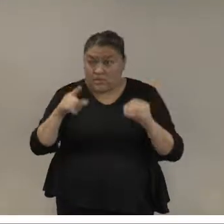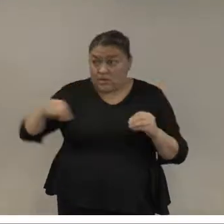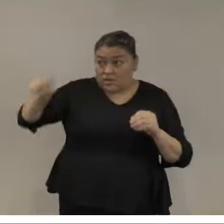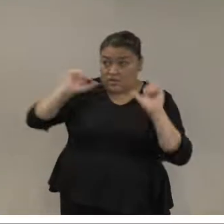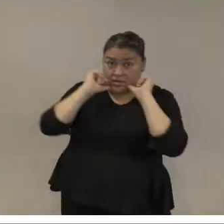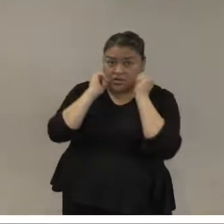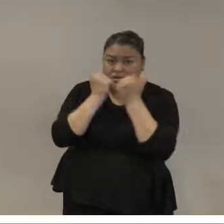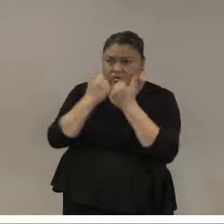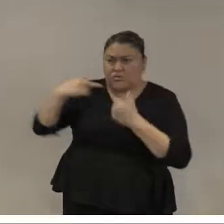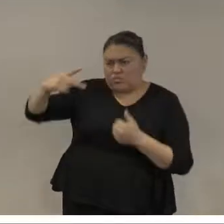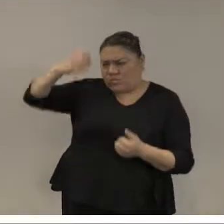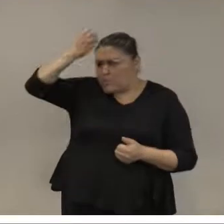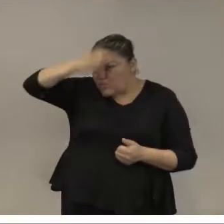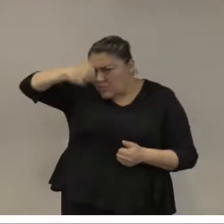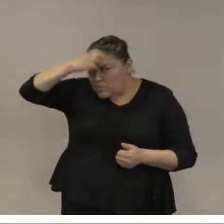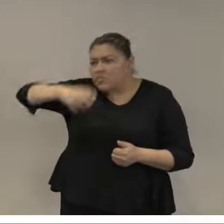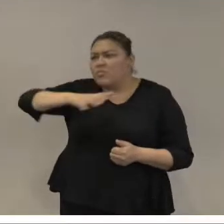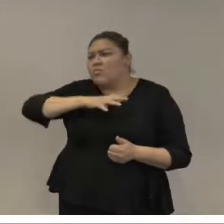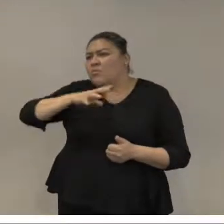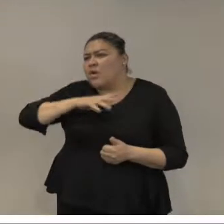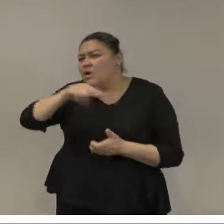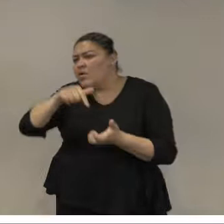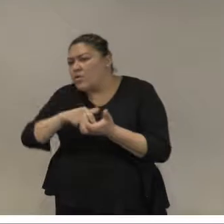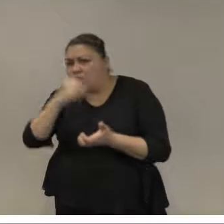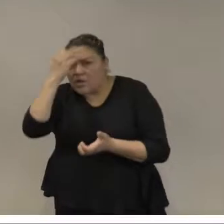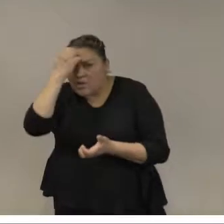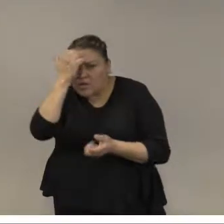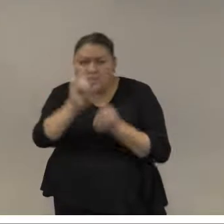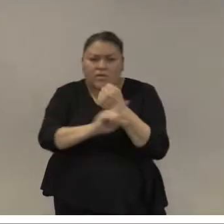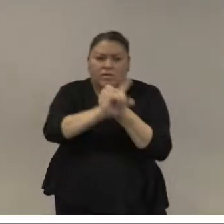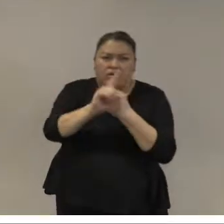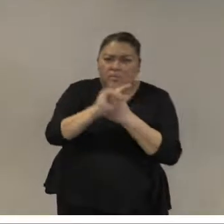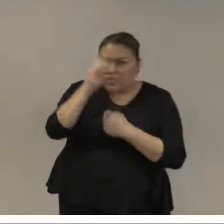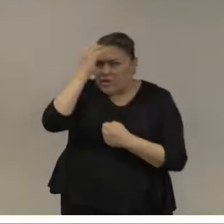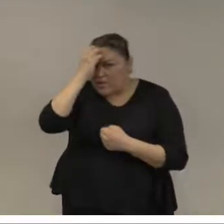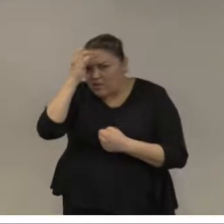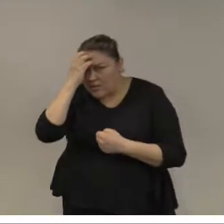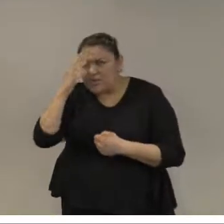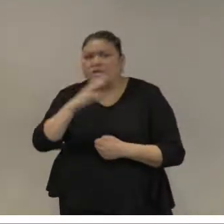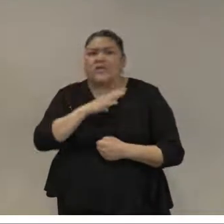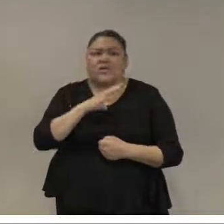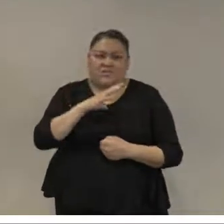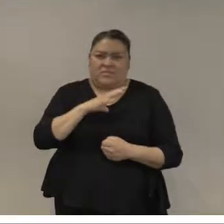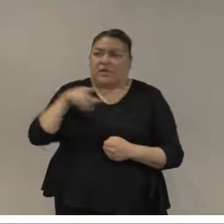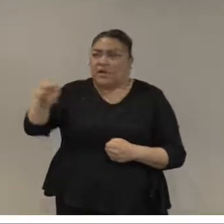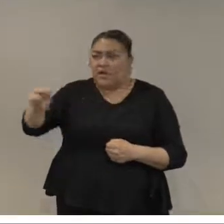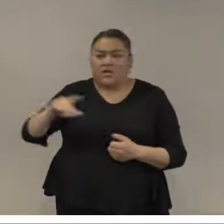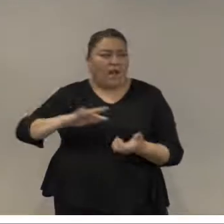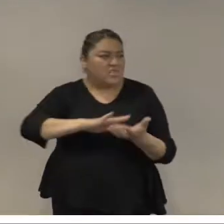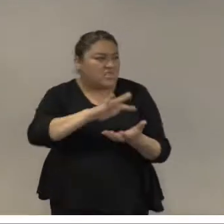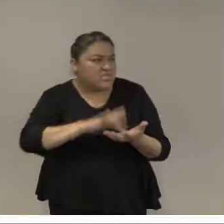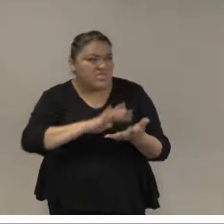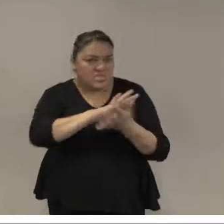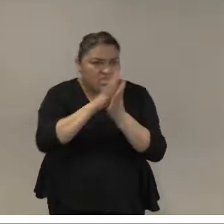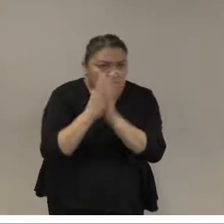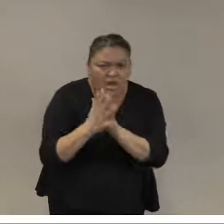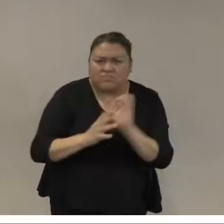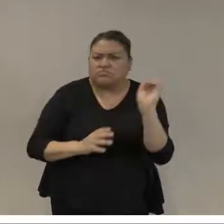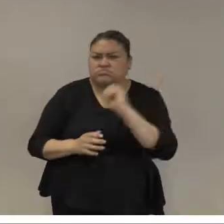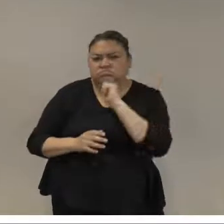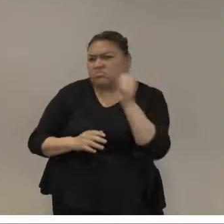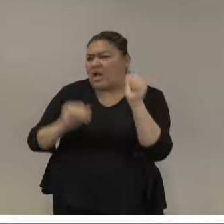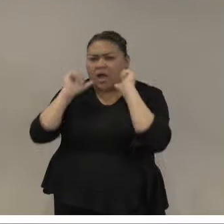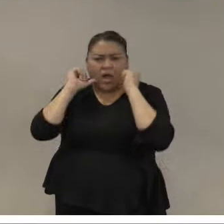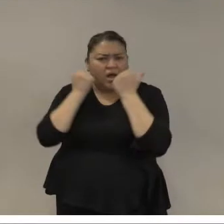local entienden las comunidades de donde vienen los más creíbles tienen independencia de intereses y se necesitan